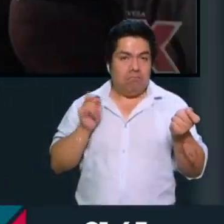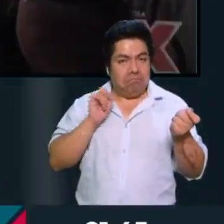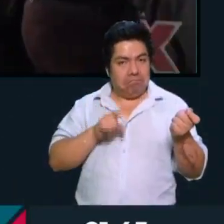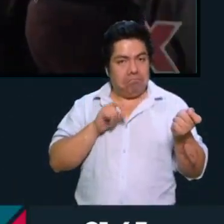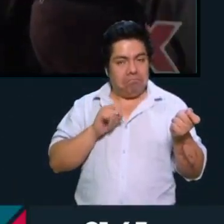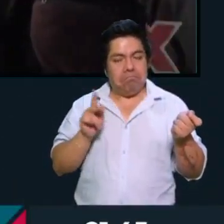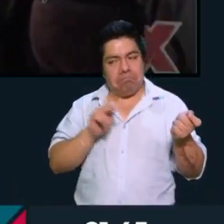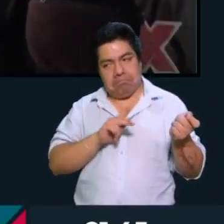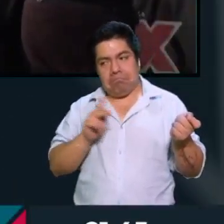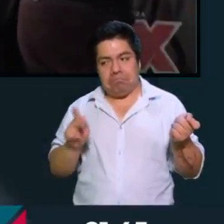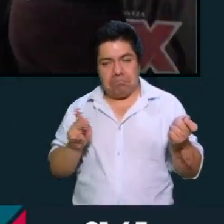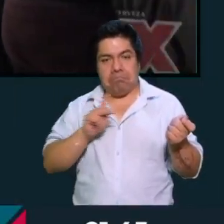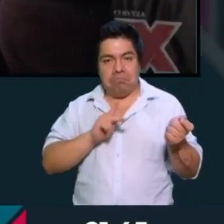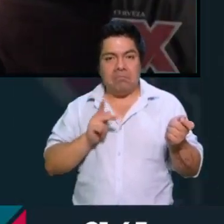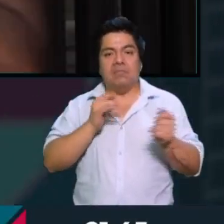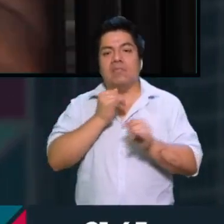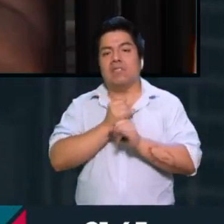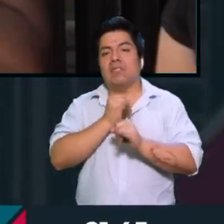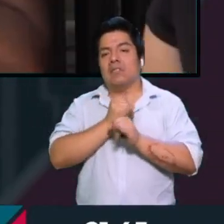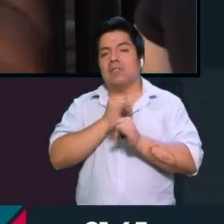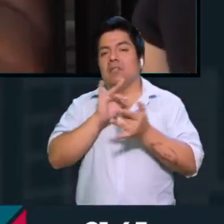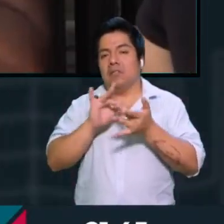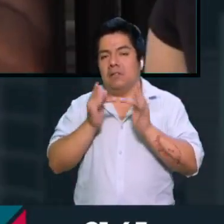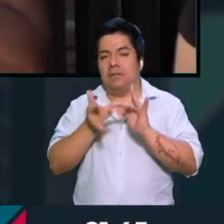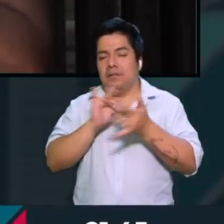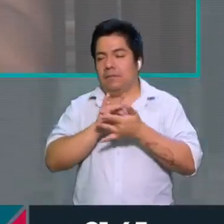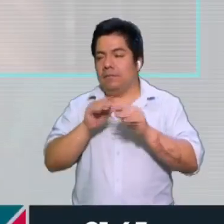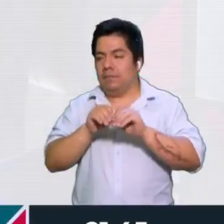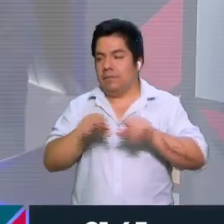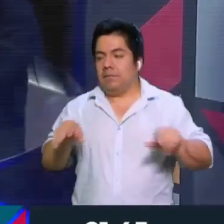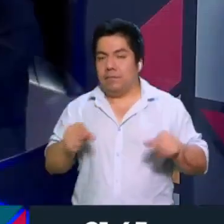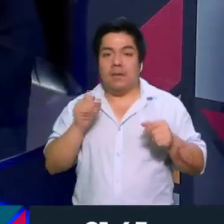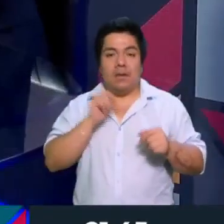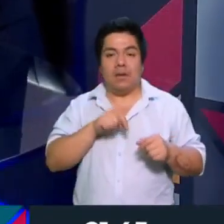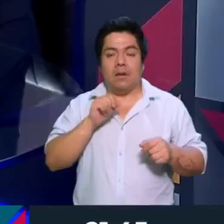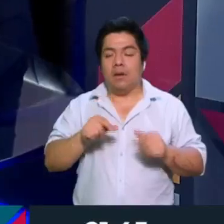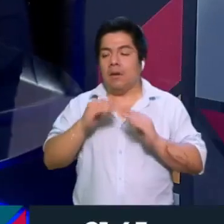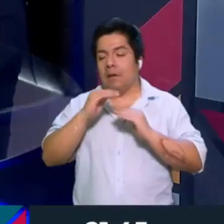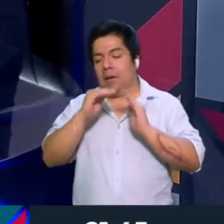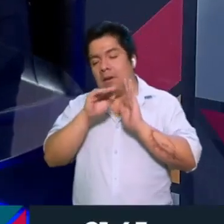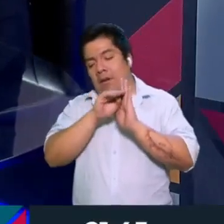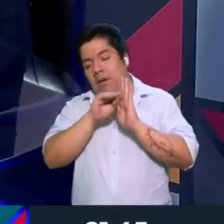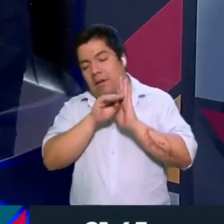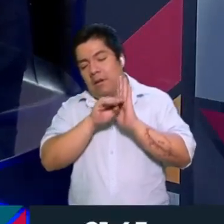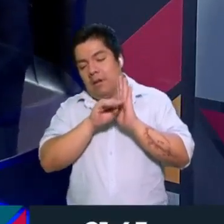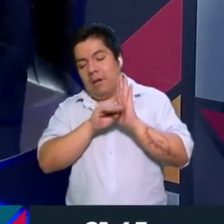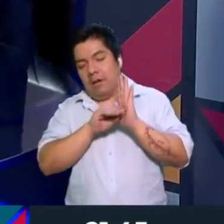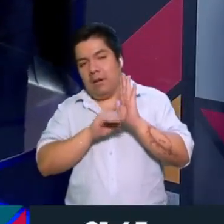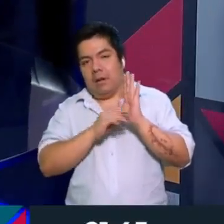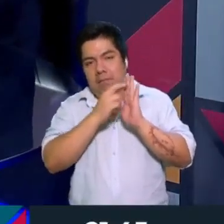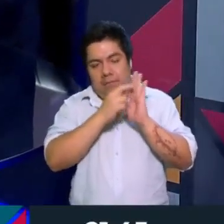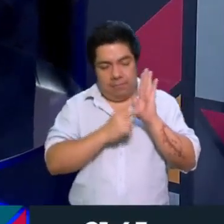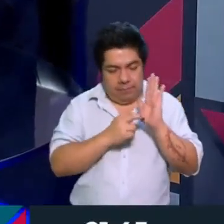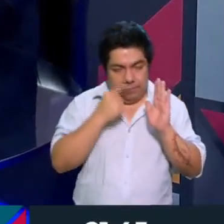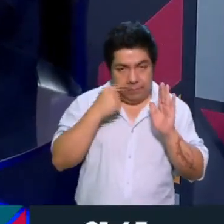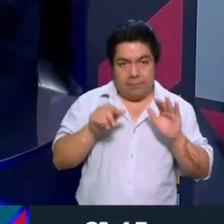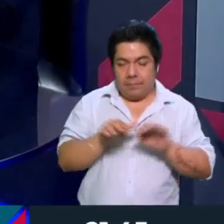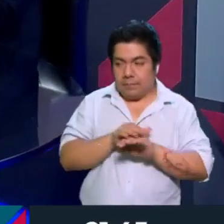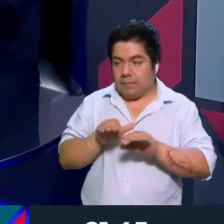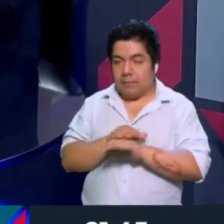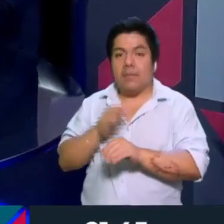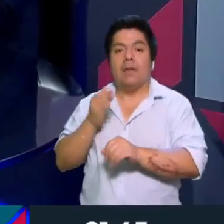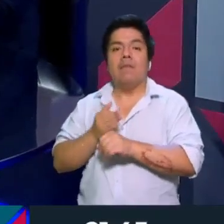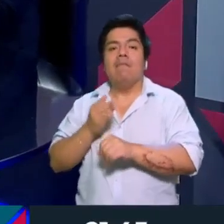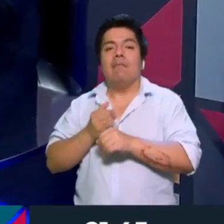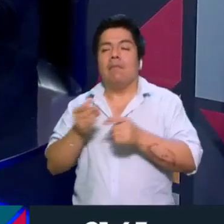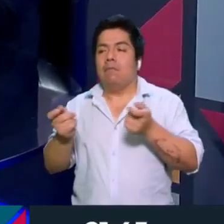momento similar con las redes sociales. Claro. Y así funcionan también los marcos normativos, se adaptan a las sociedades que están cambiando todo el tiempo. Ahora hay un terreno